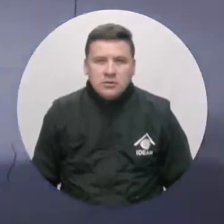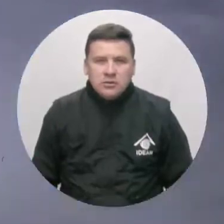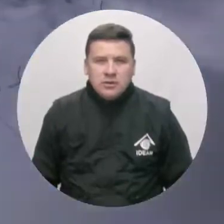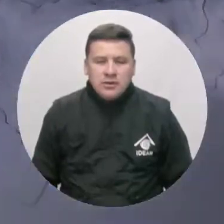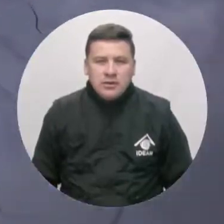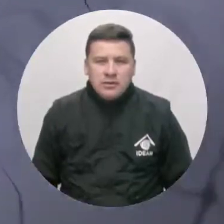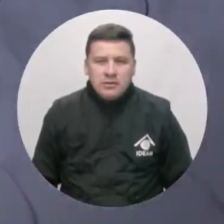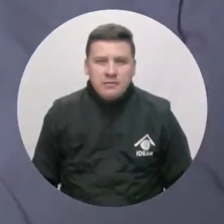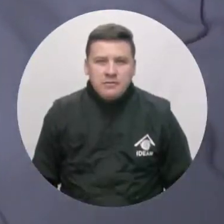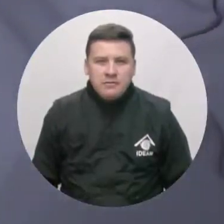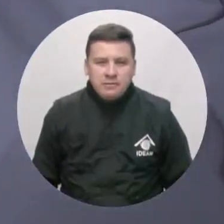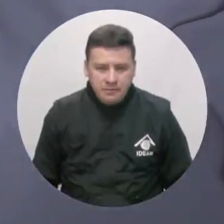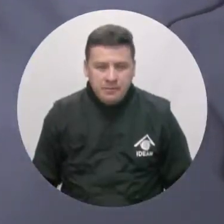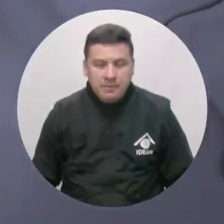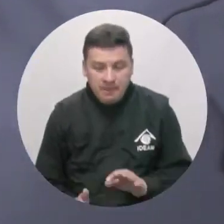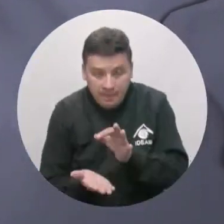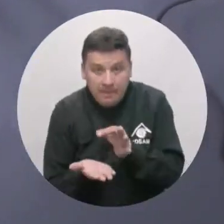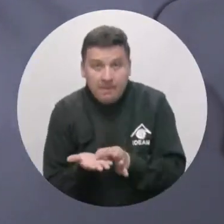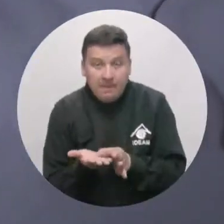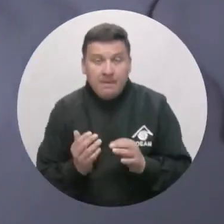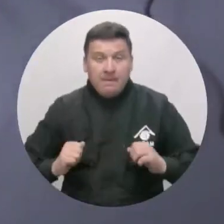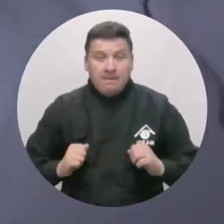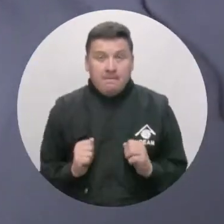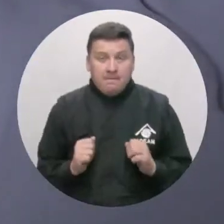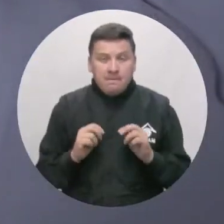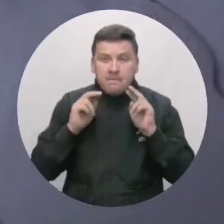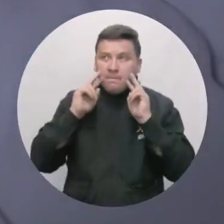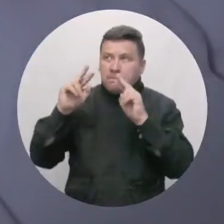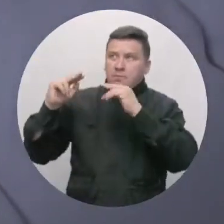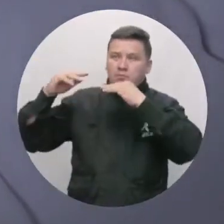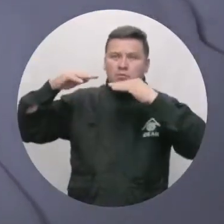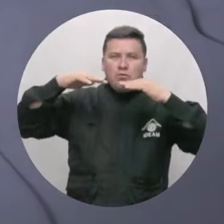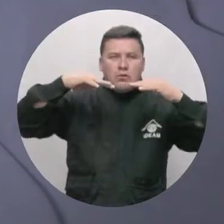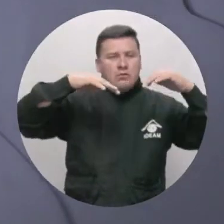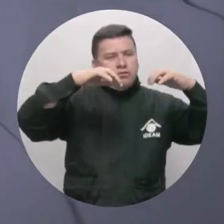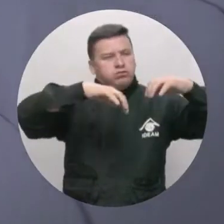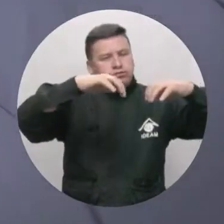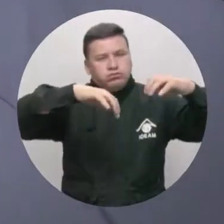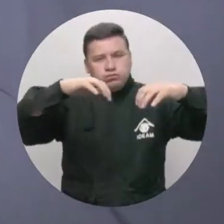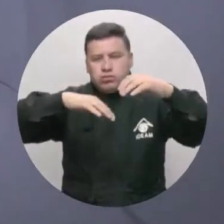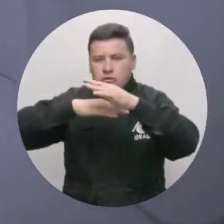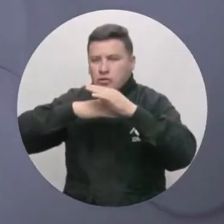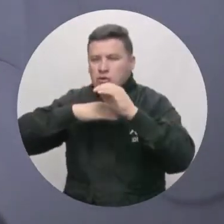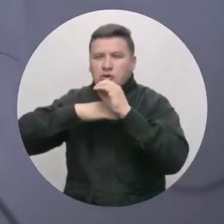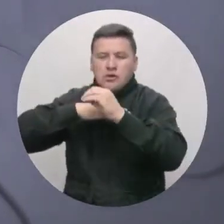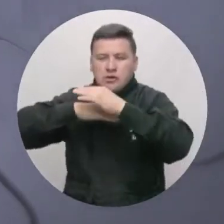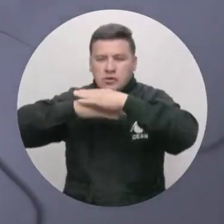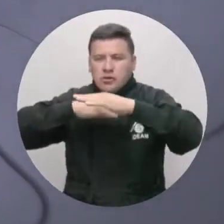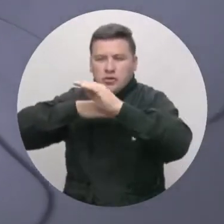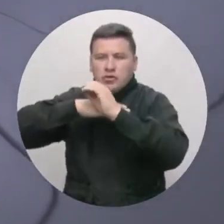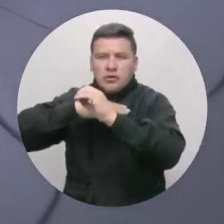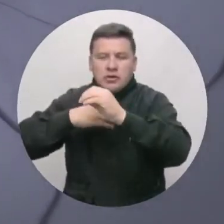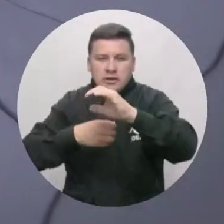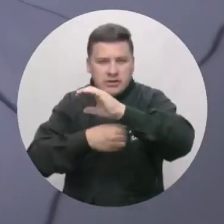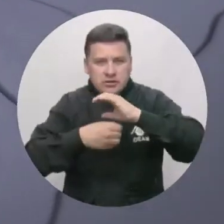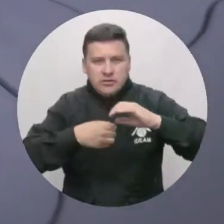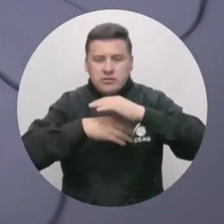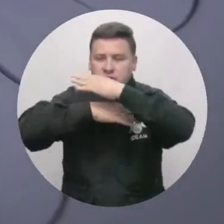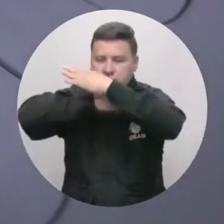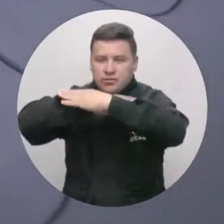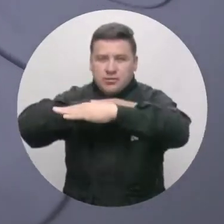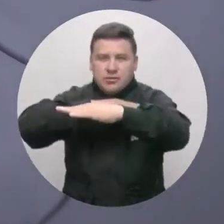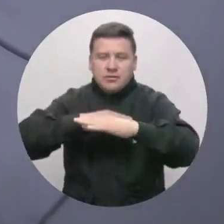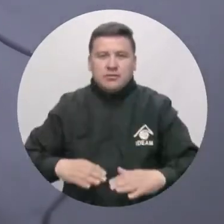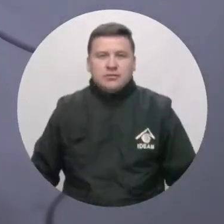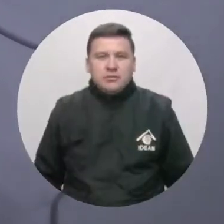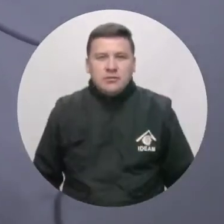La noche en Bogotá se verá un poco cubierta, tiempo seco en la mayor parte del área, aunque no se descartan algunas lluvias pasajeras en el occidente.